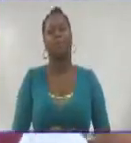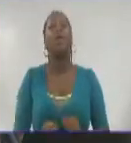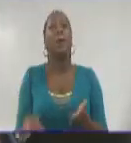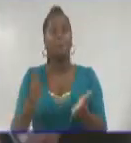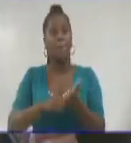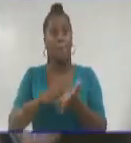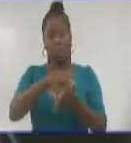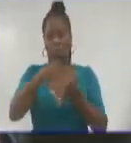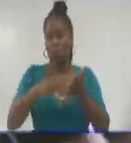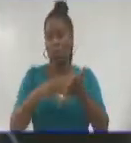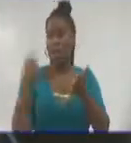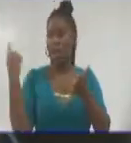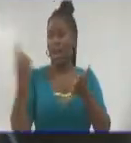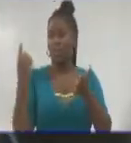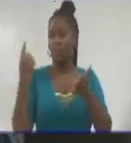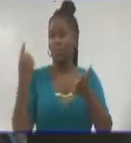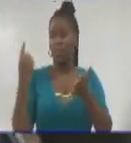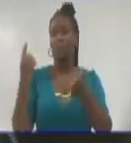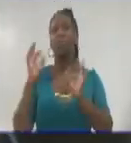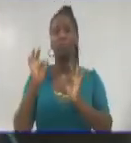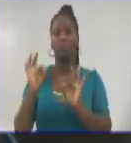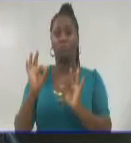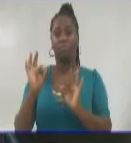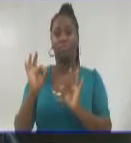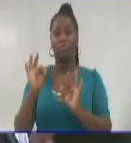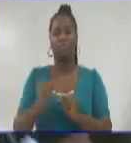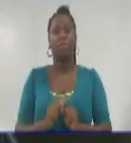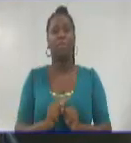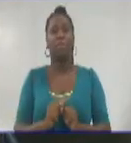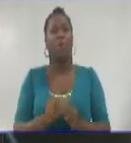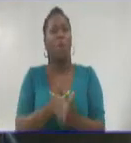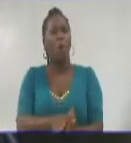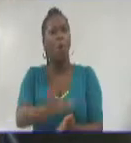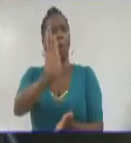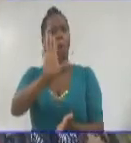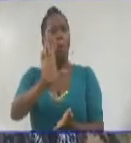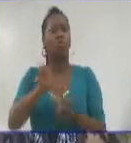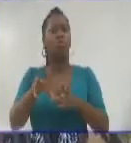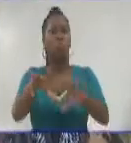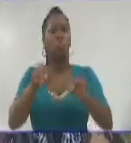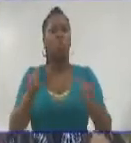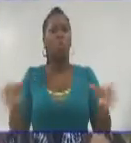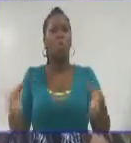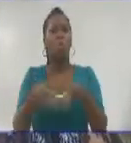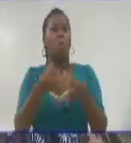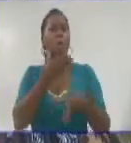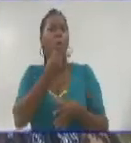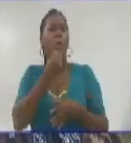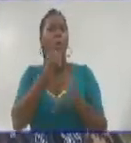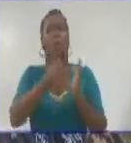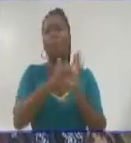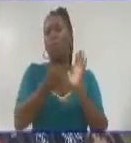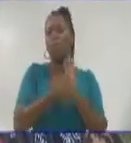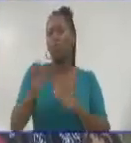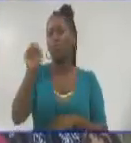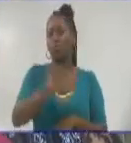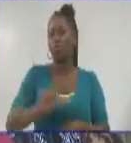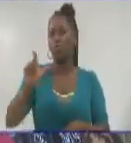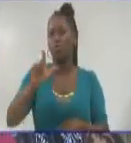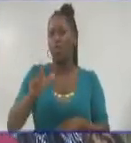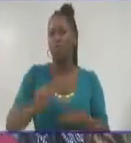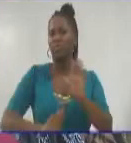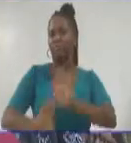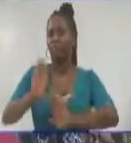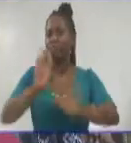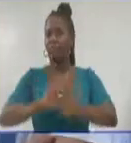Buró Nacional de la UJTAC, Yosmel Duany Álvarez ratificó el compromiso de las nuevas generaciones con el proyecto social-socialista y